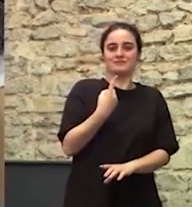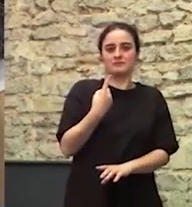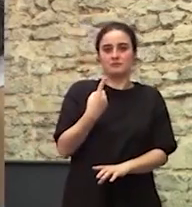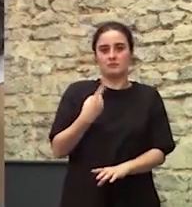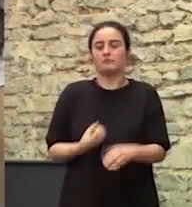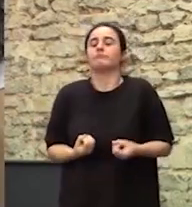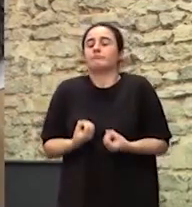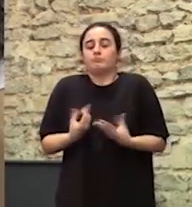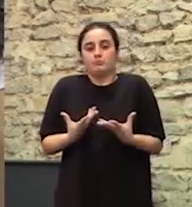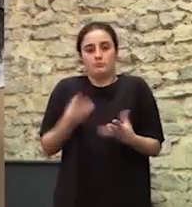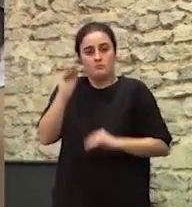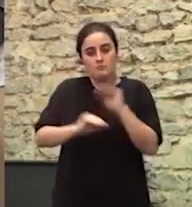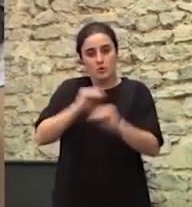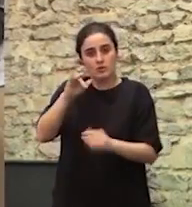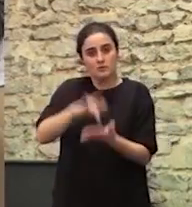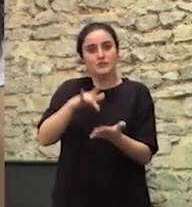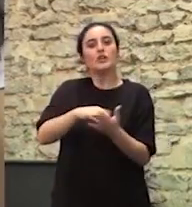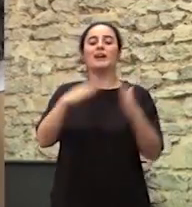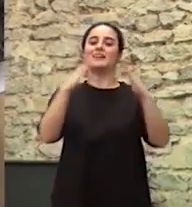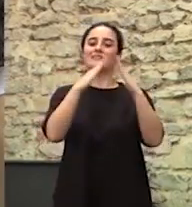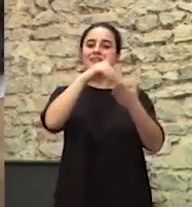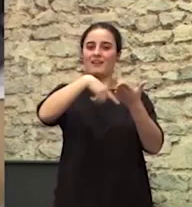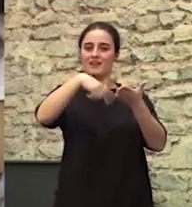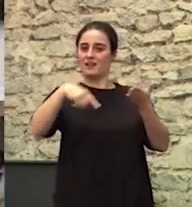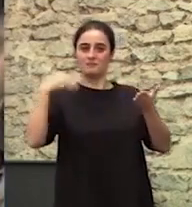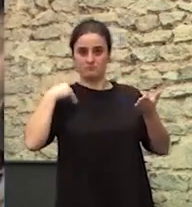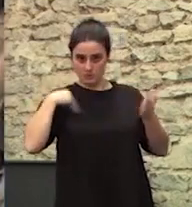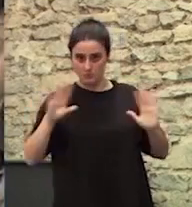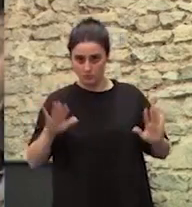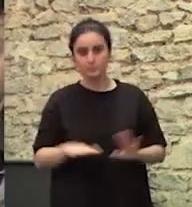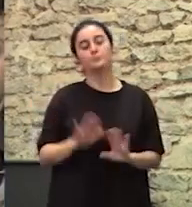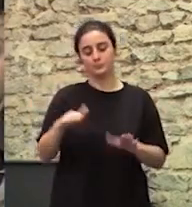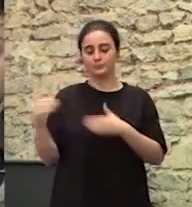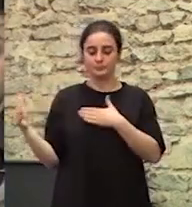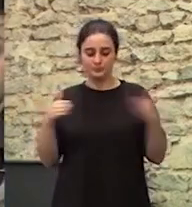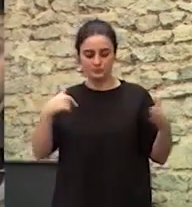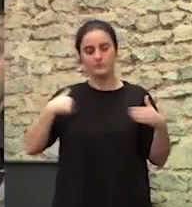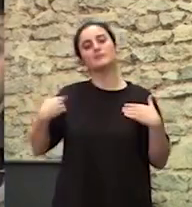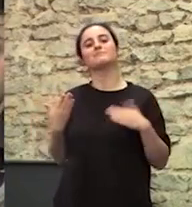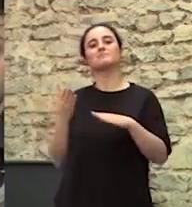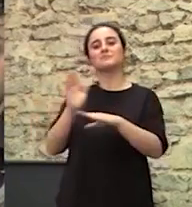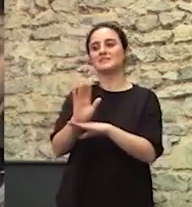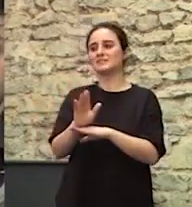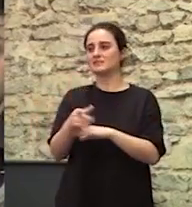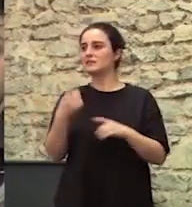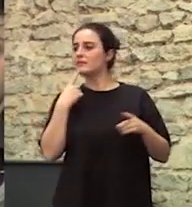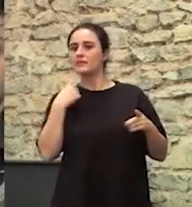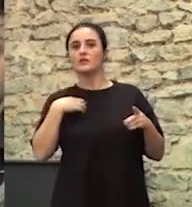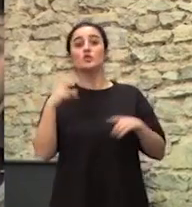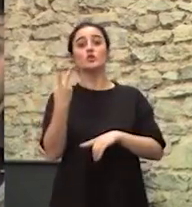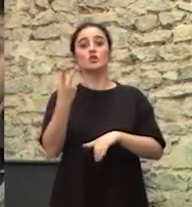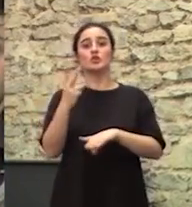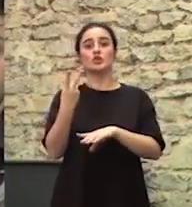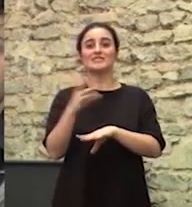sale Lo mismo que cuando vamos a alquilar una vivienda Exactamente igual Pero venga, me voy a presentar Has dicho que tengo dos